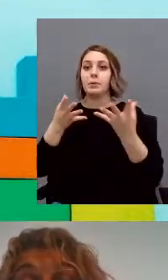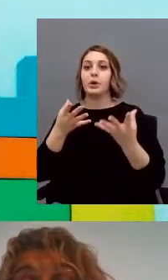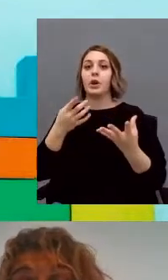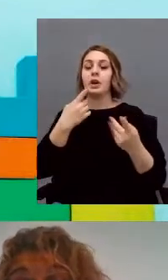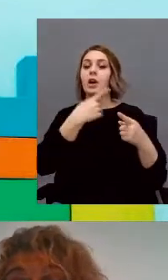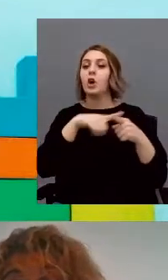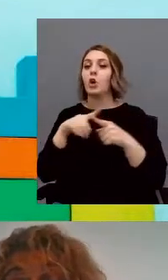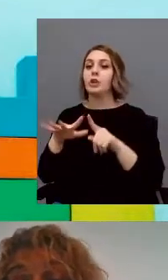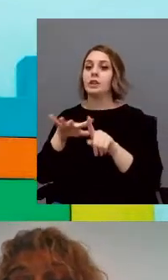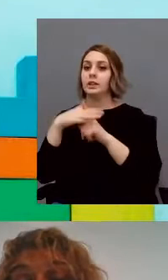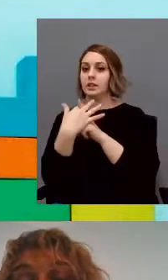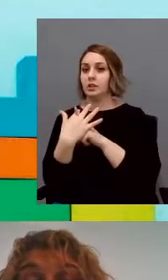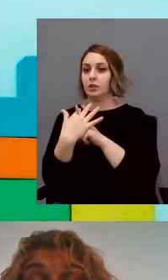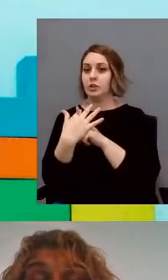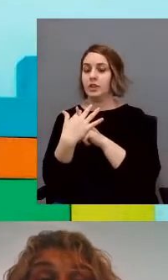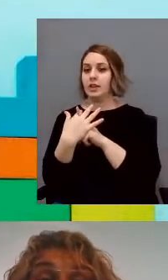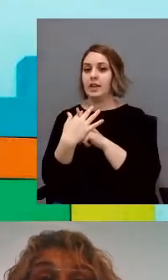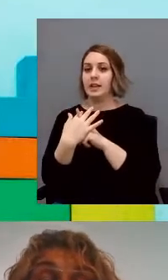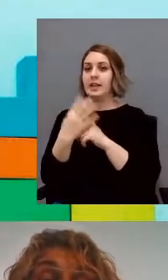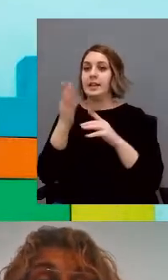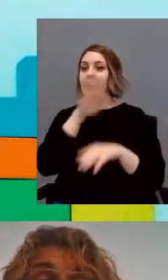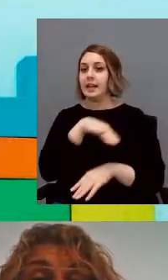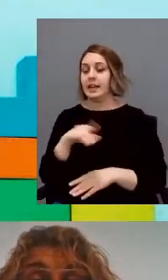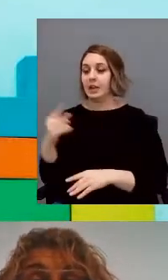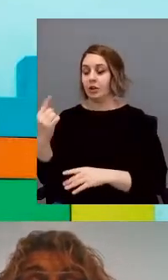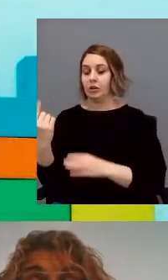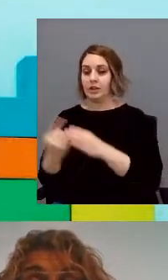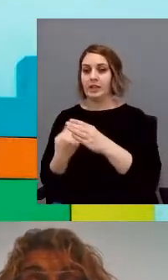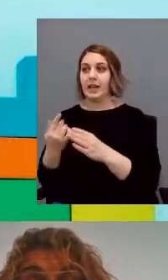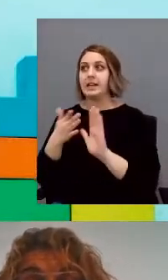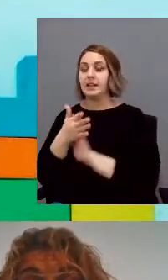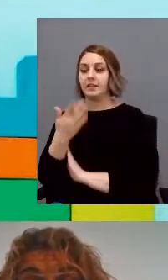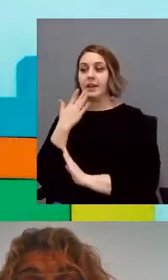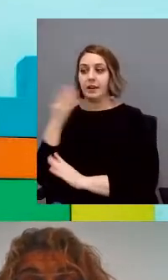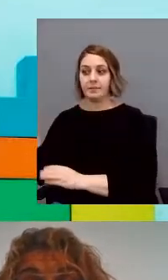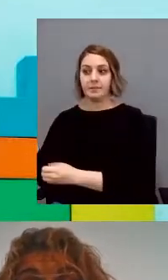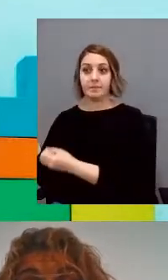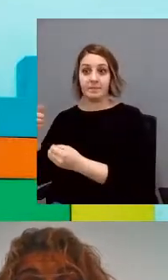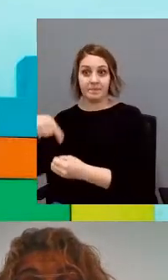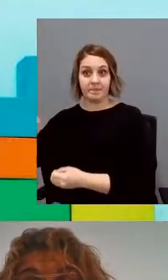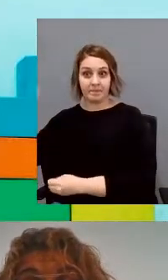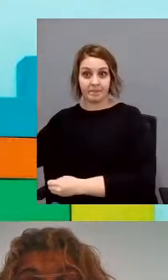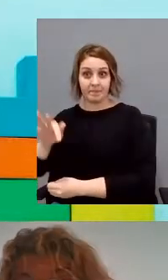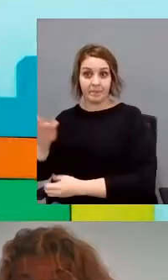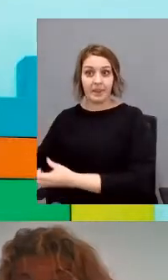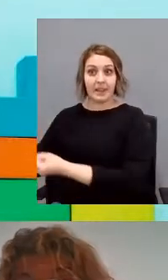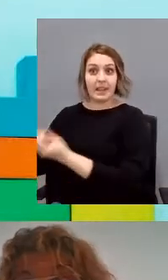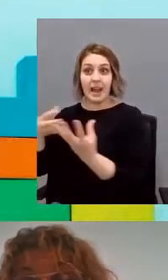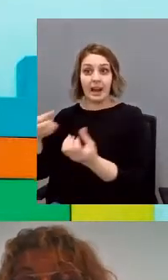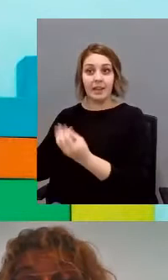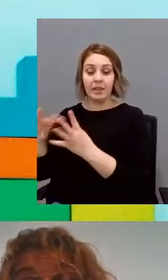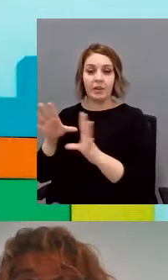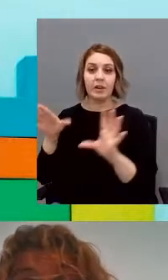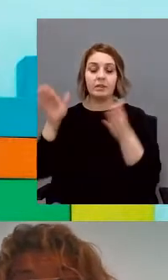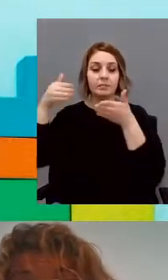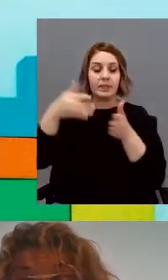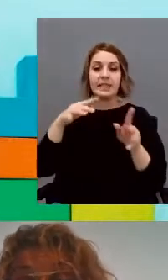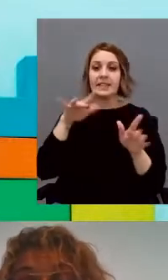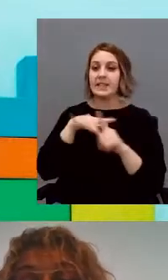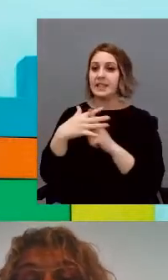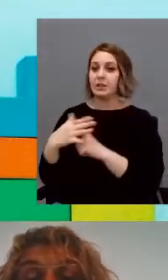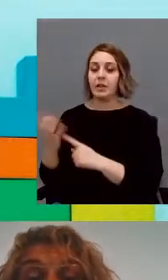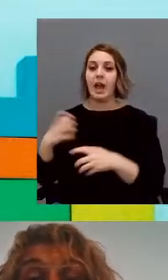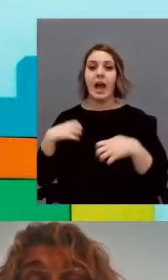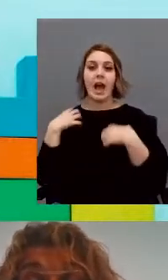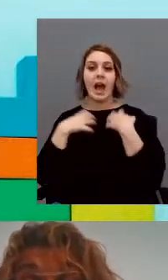contextos del desarrollo de los niños con TEA, es decir, que las narraciones estaban centradas en muchas situaciones